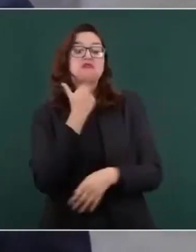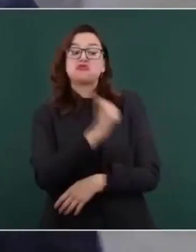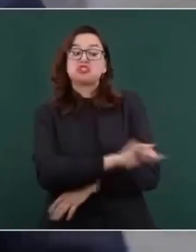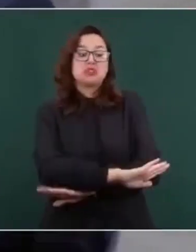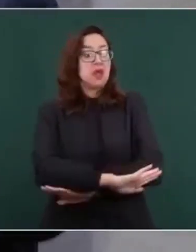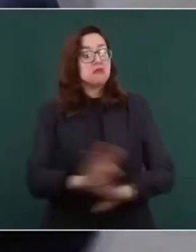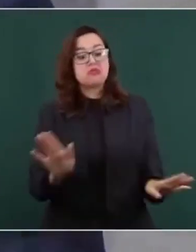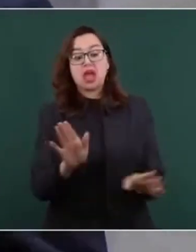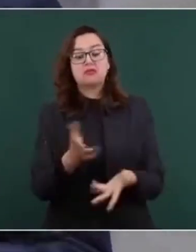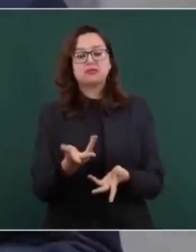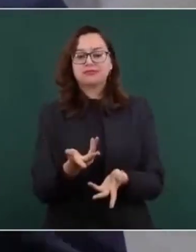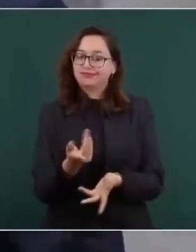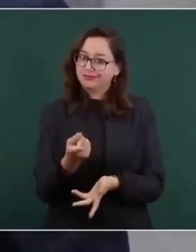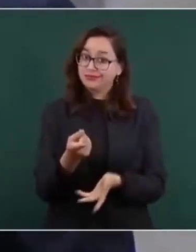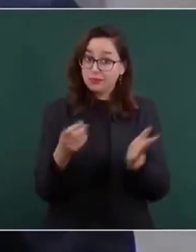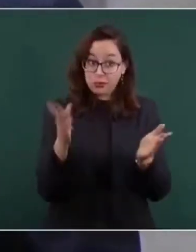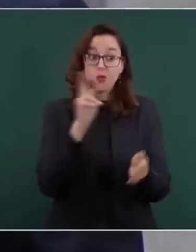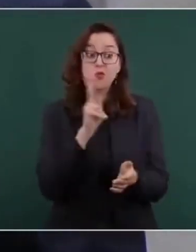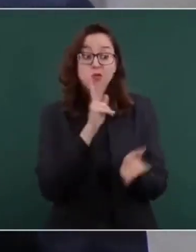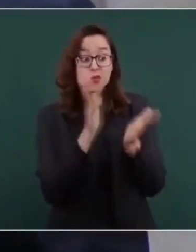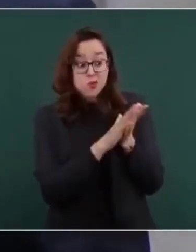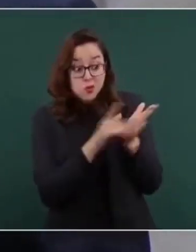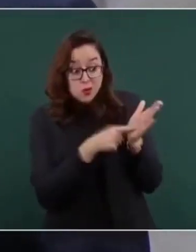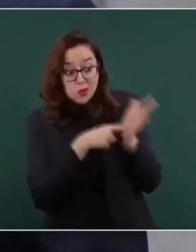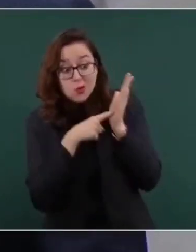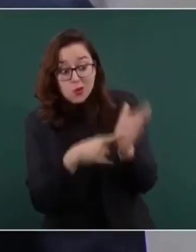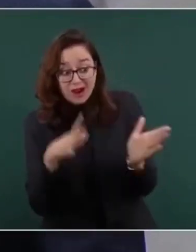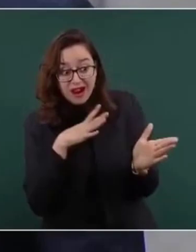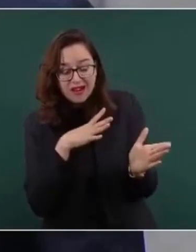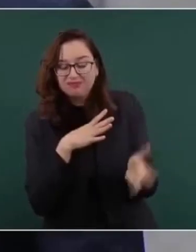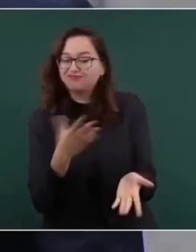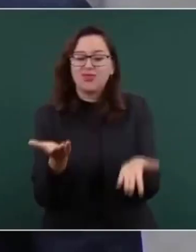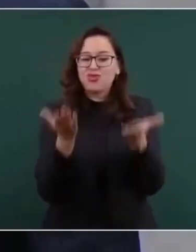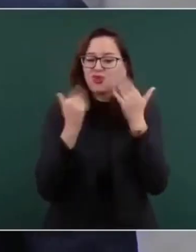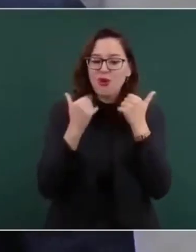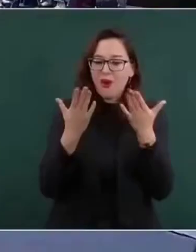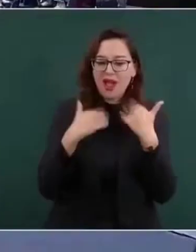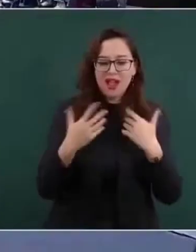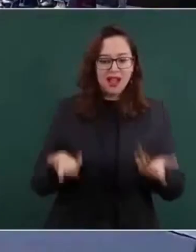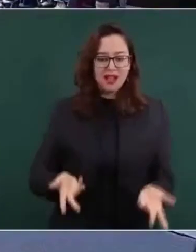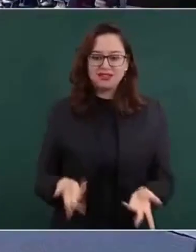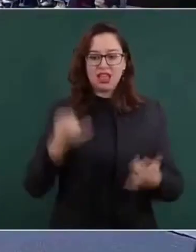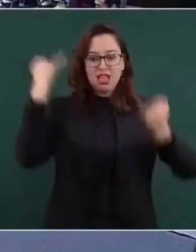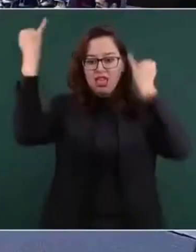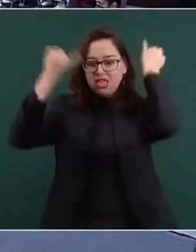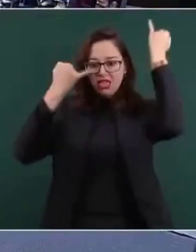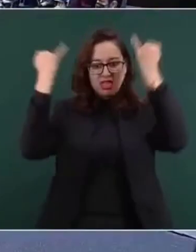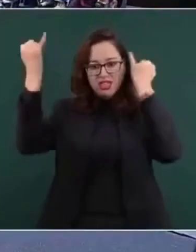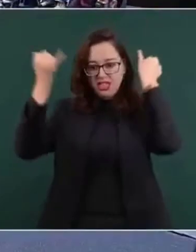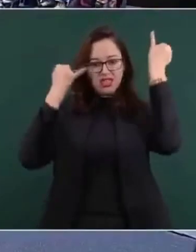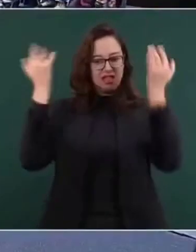O sea,